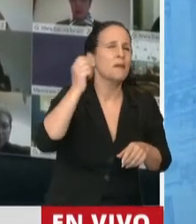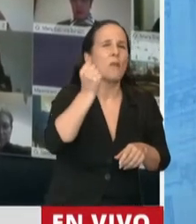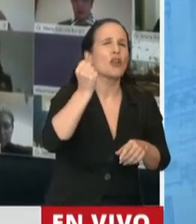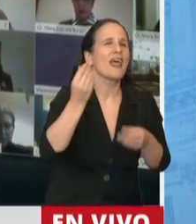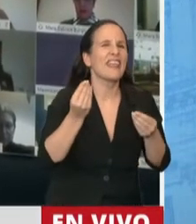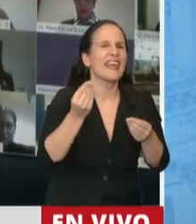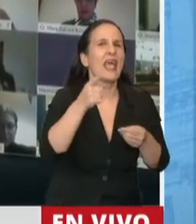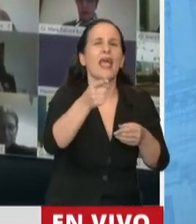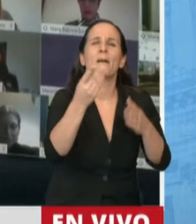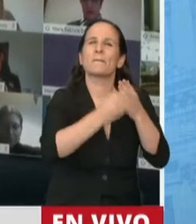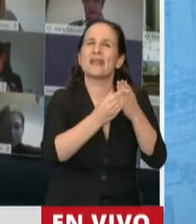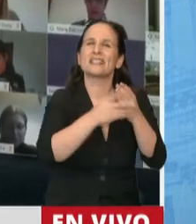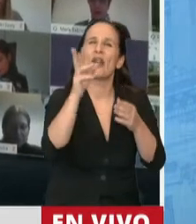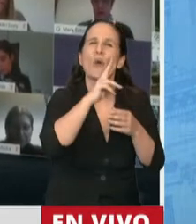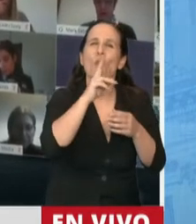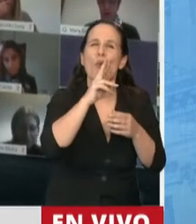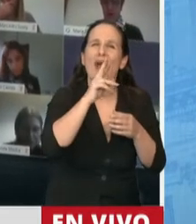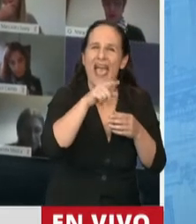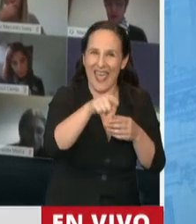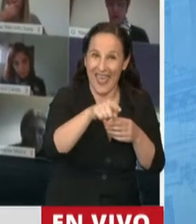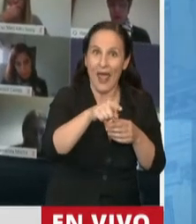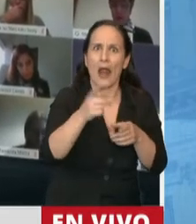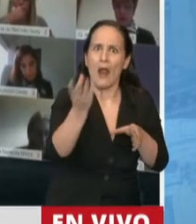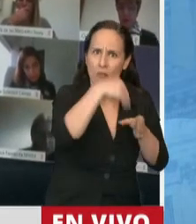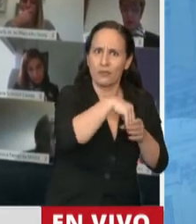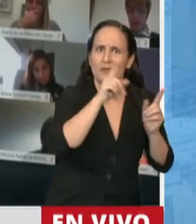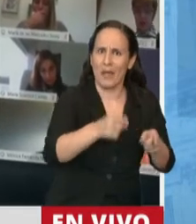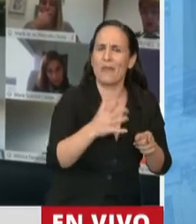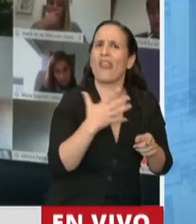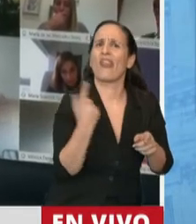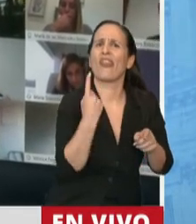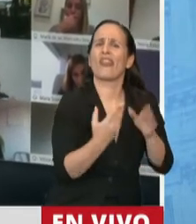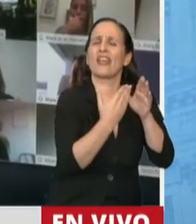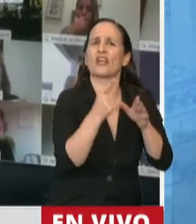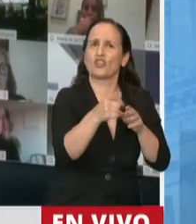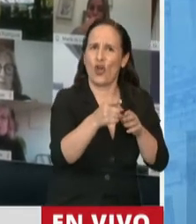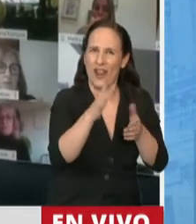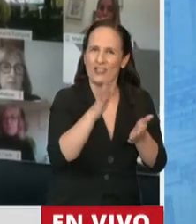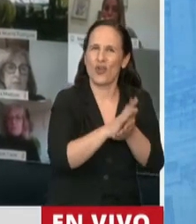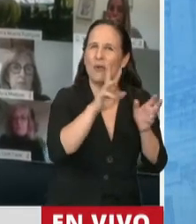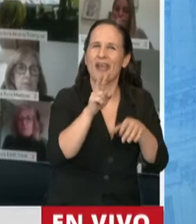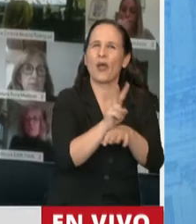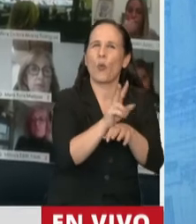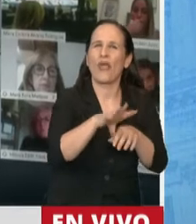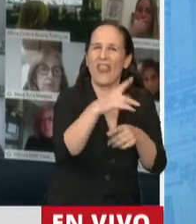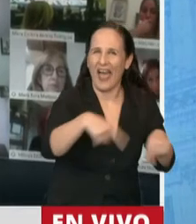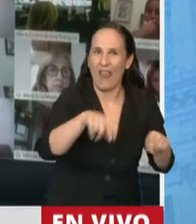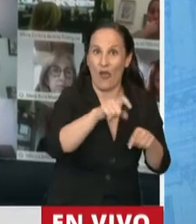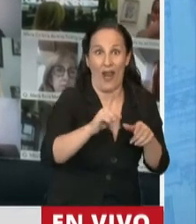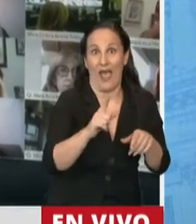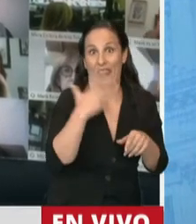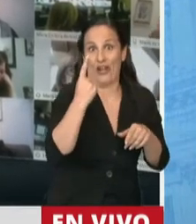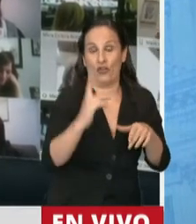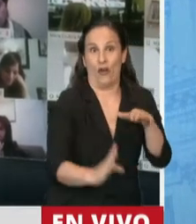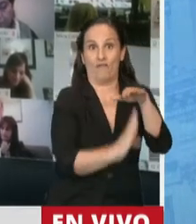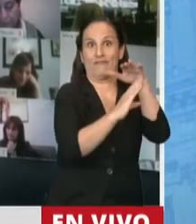Ministerio de la Mujer y las Diversidades que fue la directora de Políticas de Cuidado, la directora nacional de Políticas